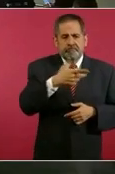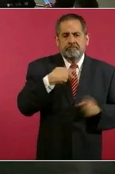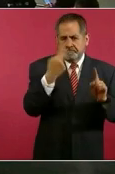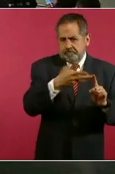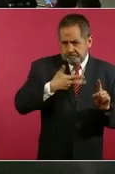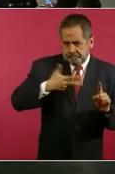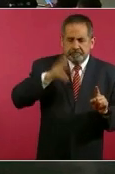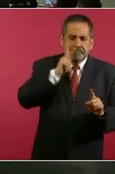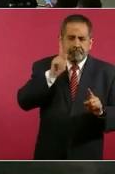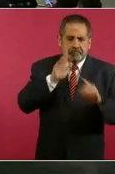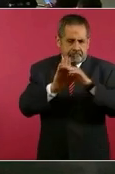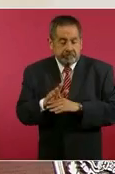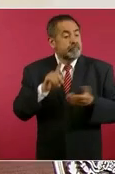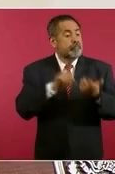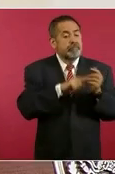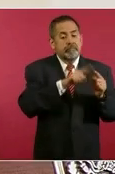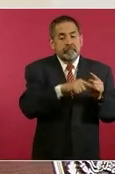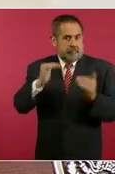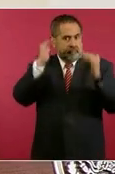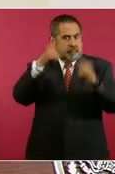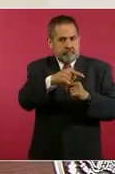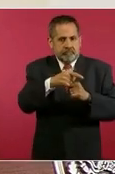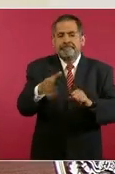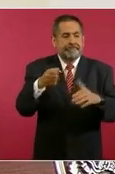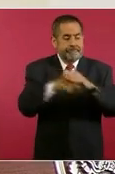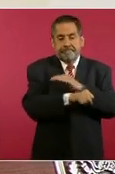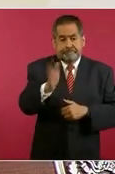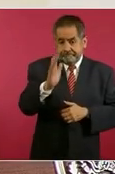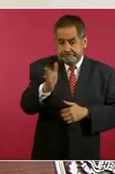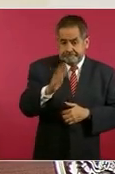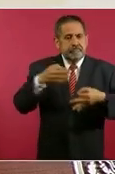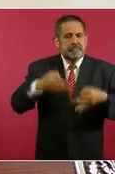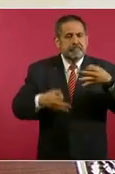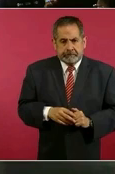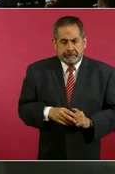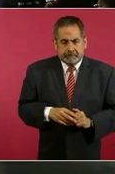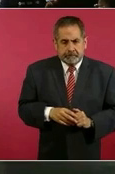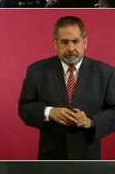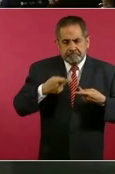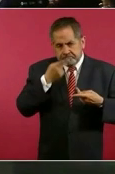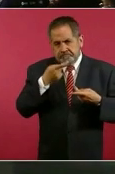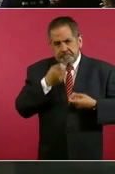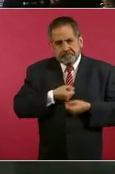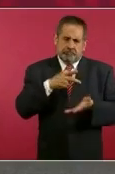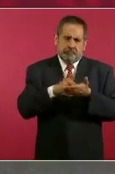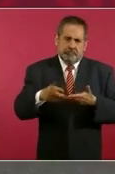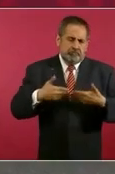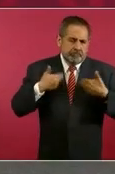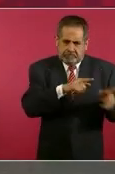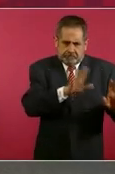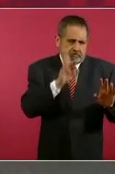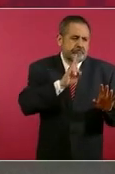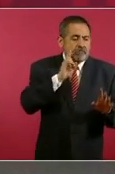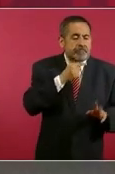batallón. Y también el comandante del batallón, que es un general que está detenido, él va a testificar que tiene derecho a la